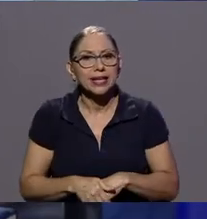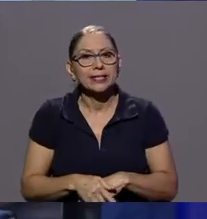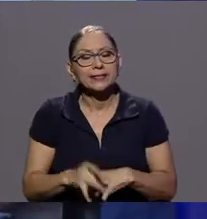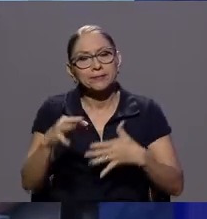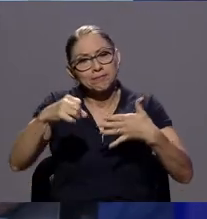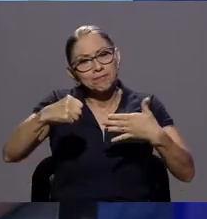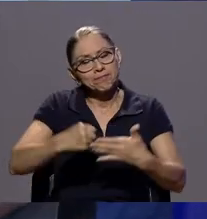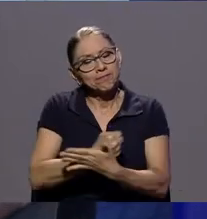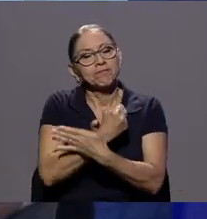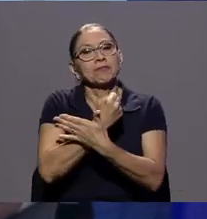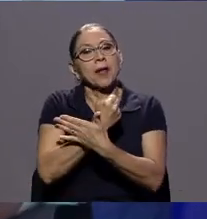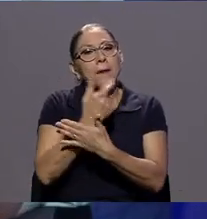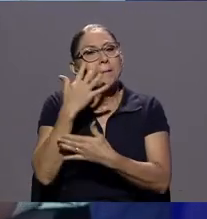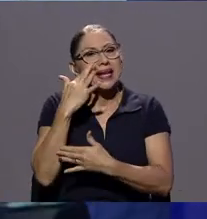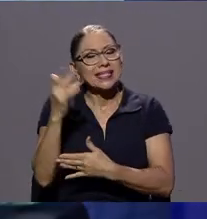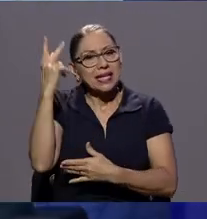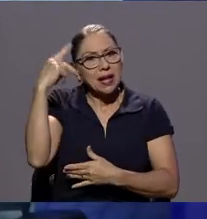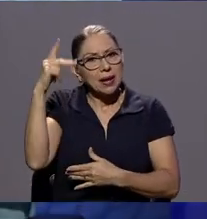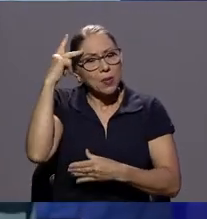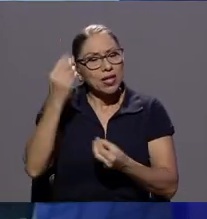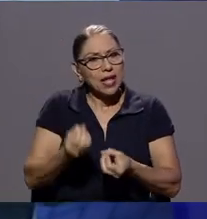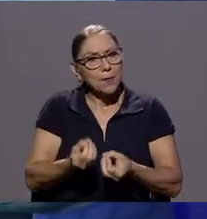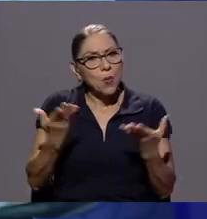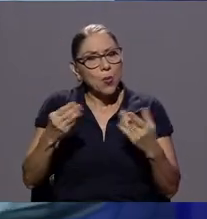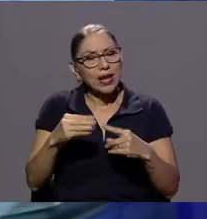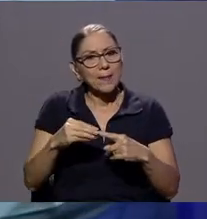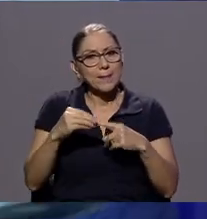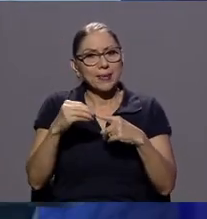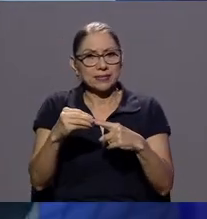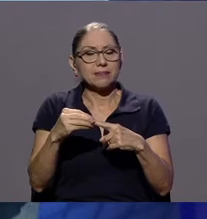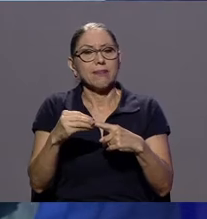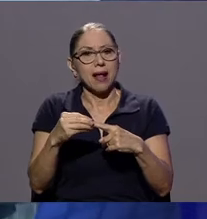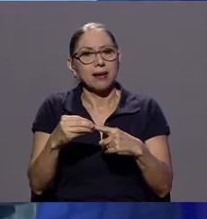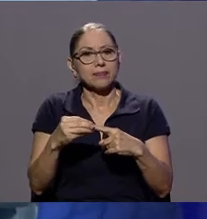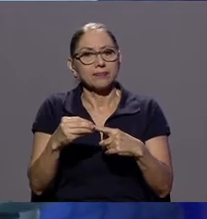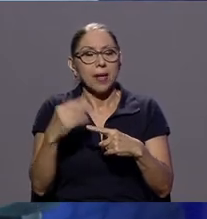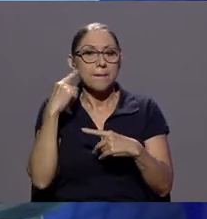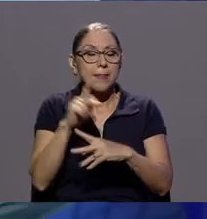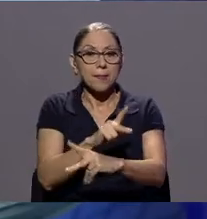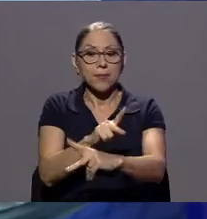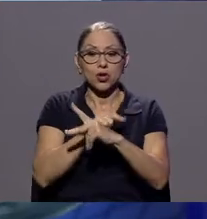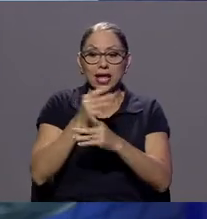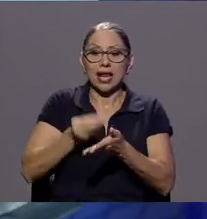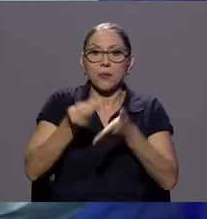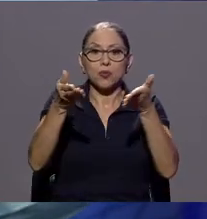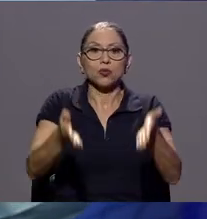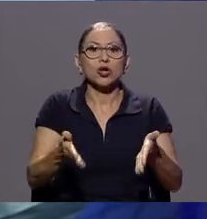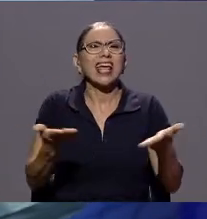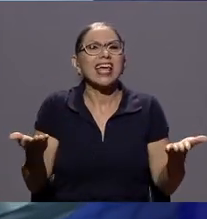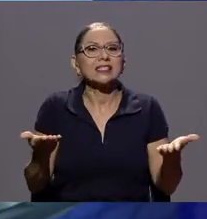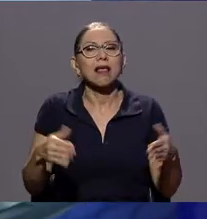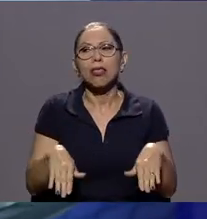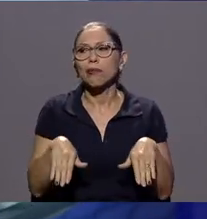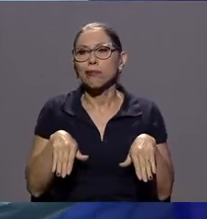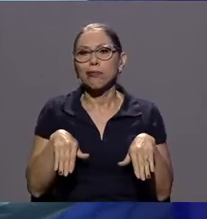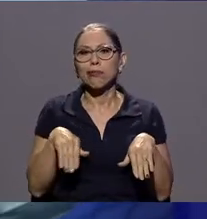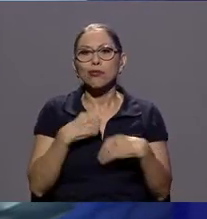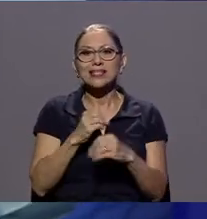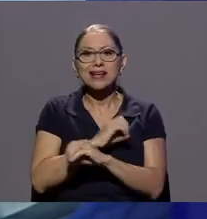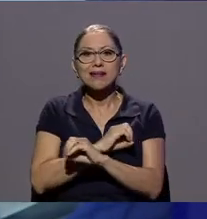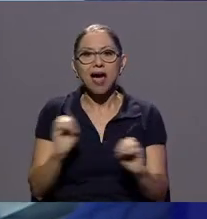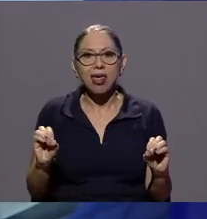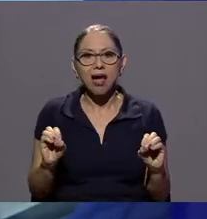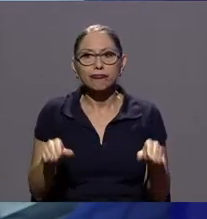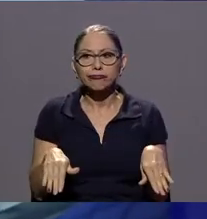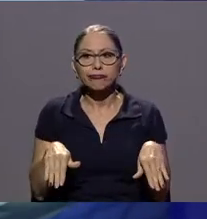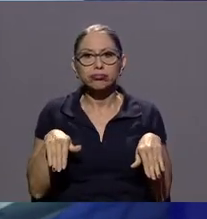incluso, desgraciadamente pareciera que la política pública principal en lo que es protección a consumidores no hace nada es decir, no vemos